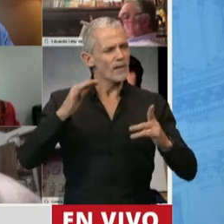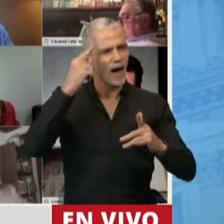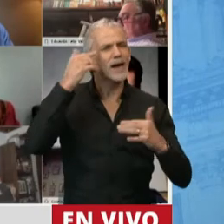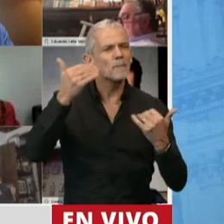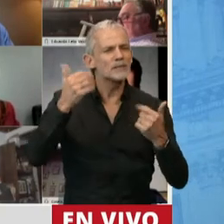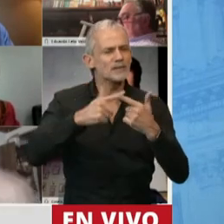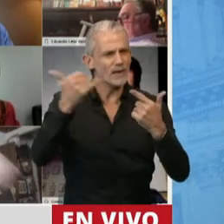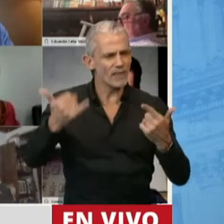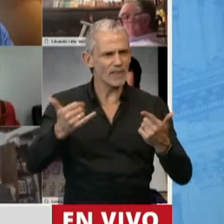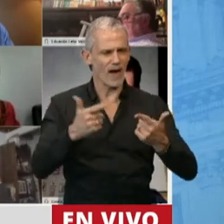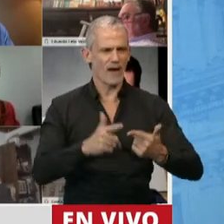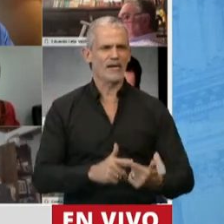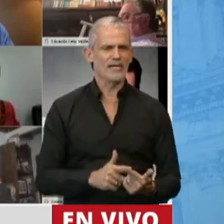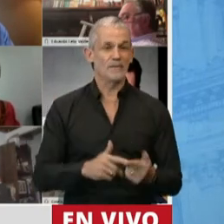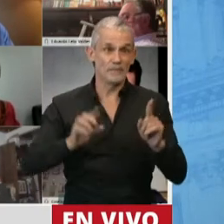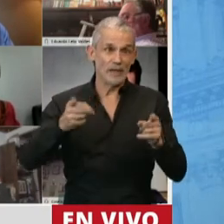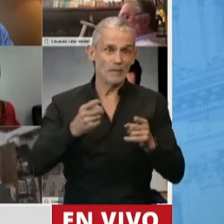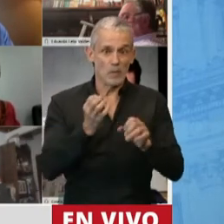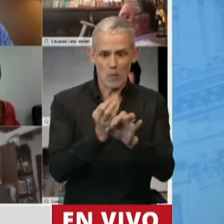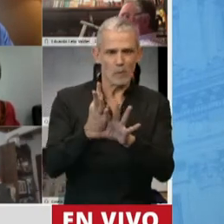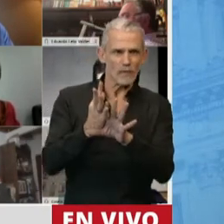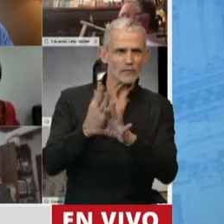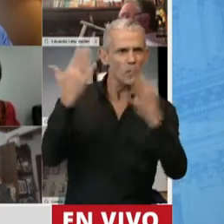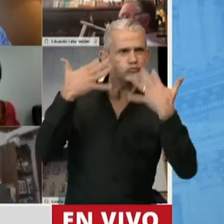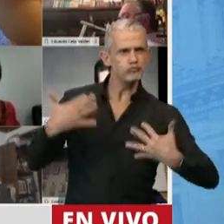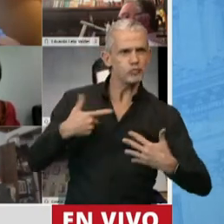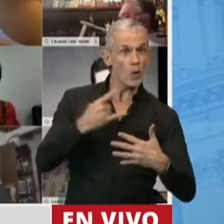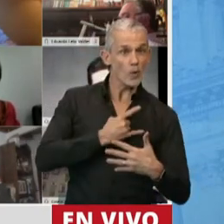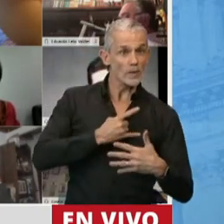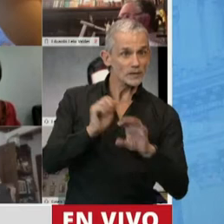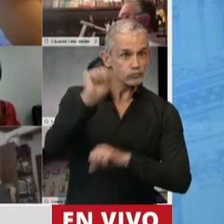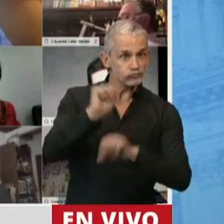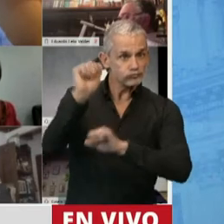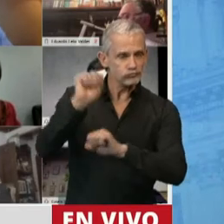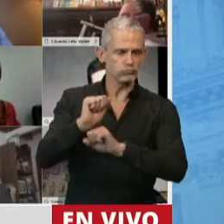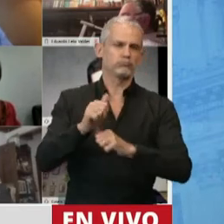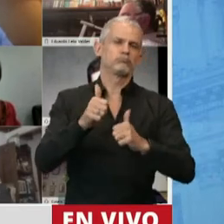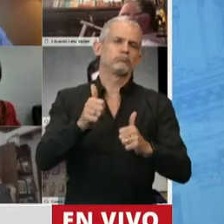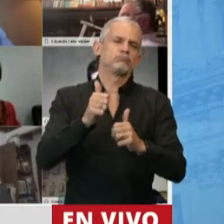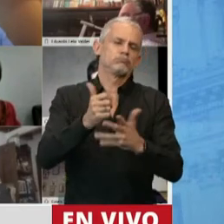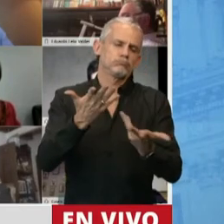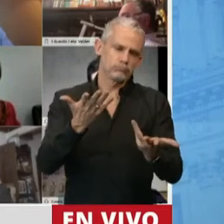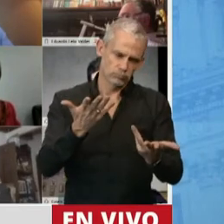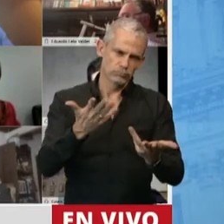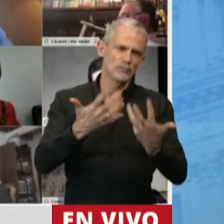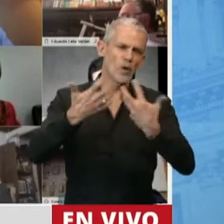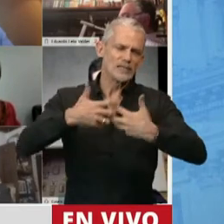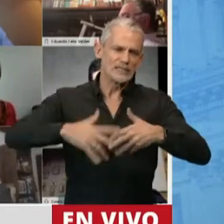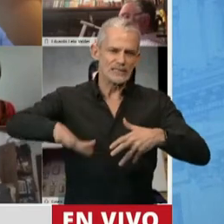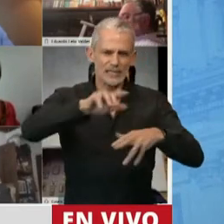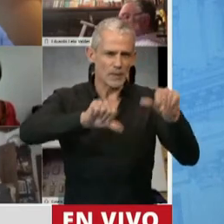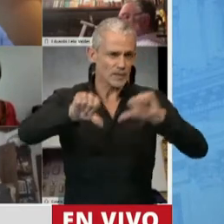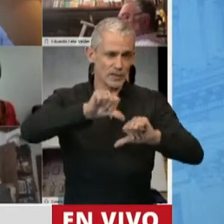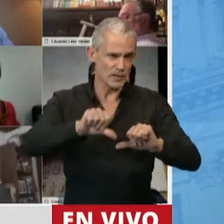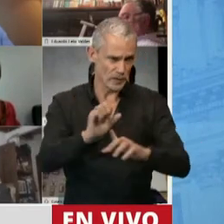capacidad. Los profesionales formados en nuestras universidades en nuestros sistemas científicos